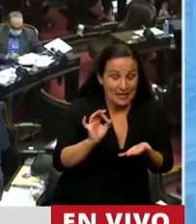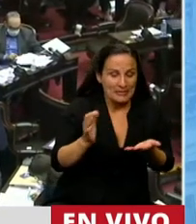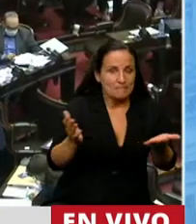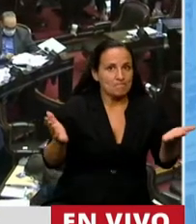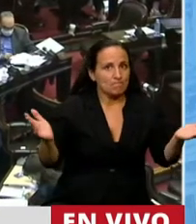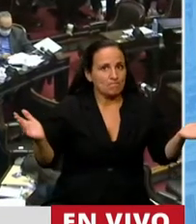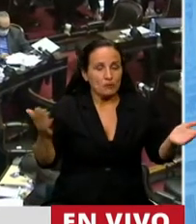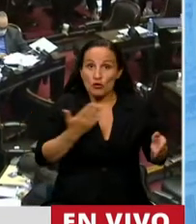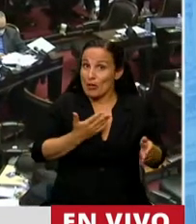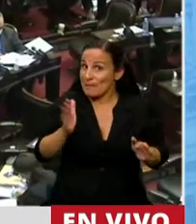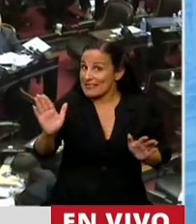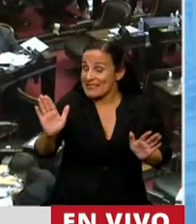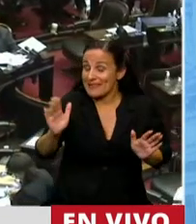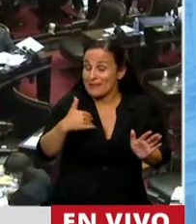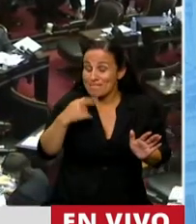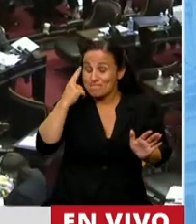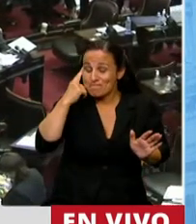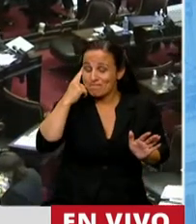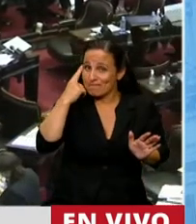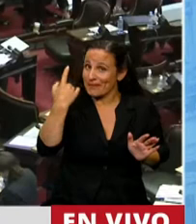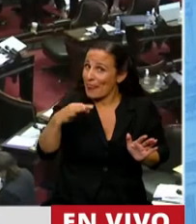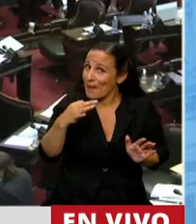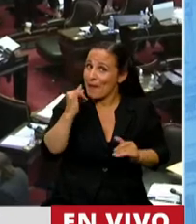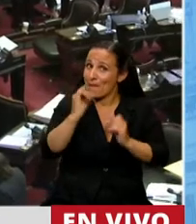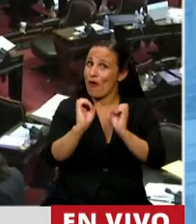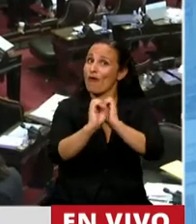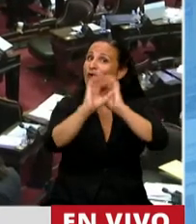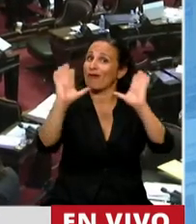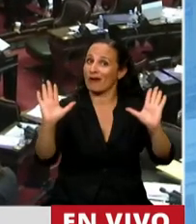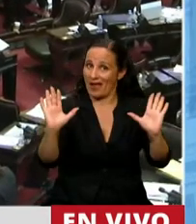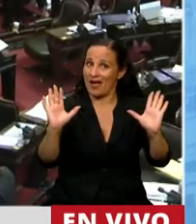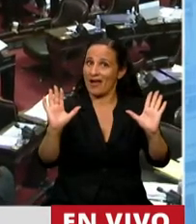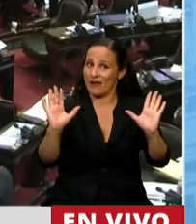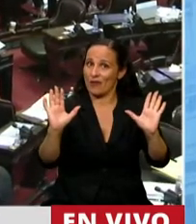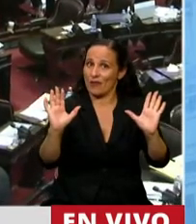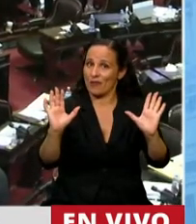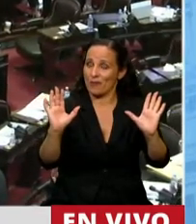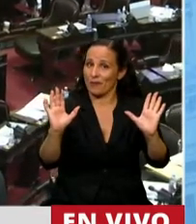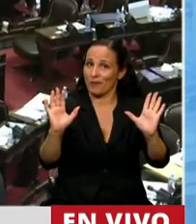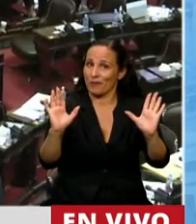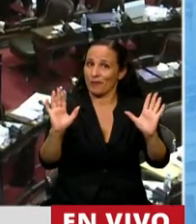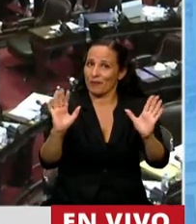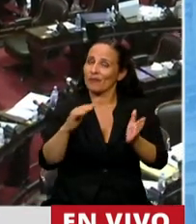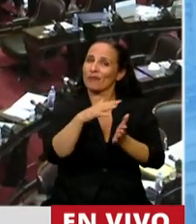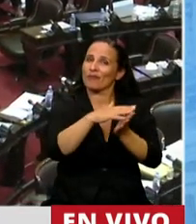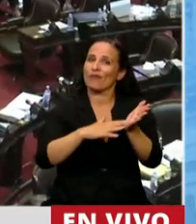que primero hay que dejar en claro que algo que está planteado en los fundamentos del